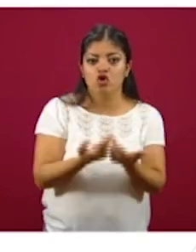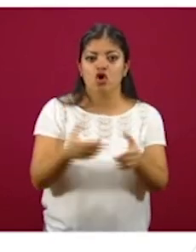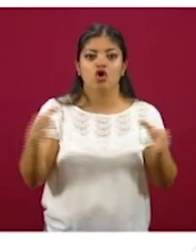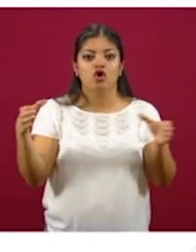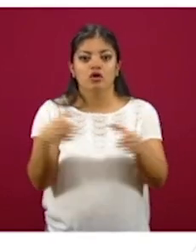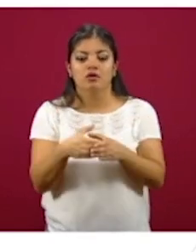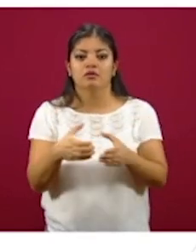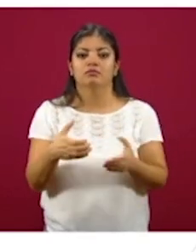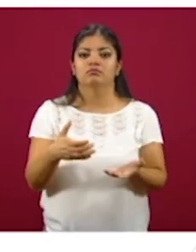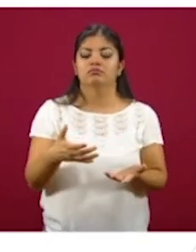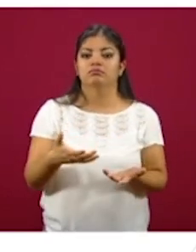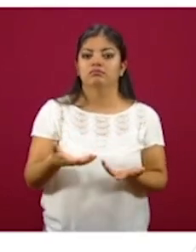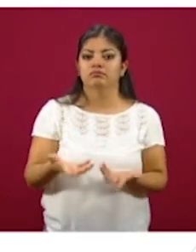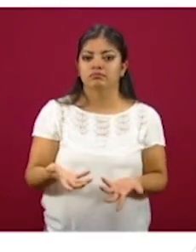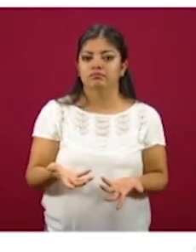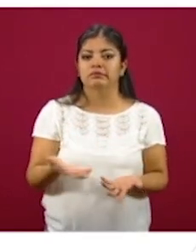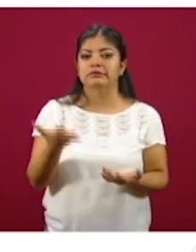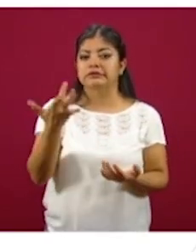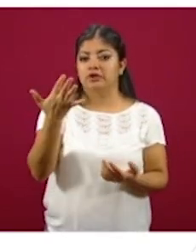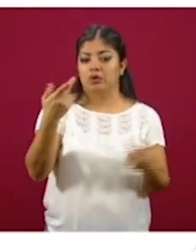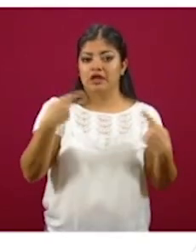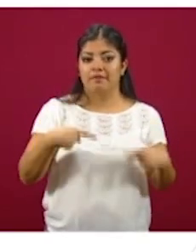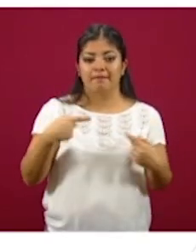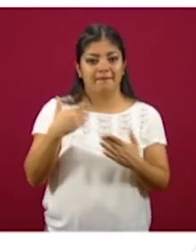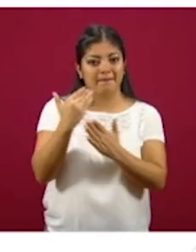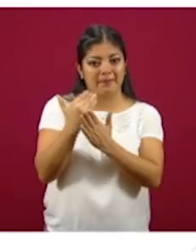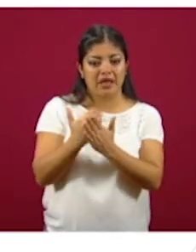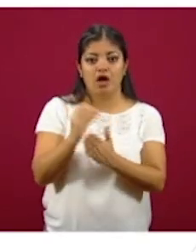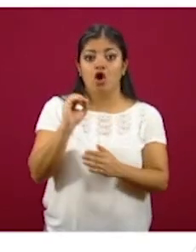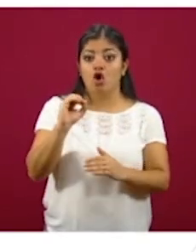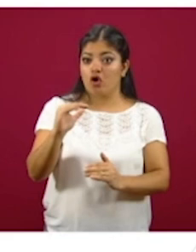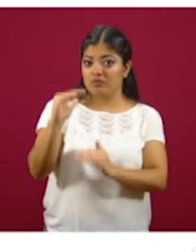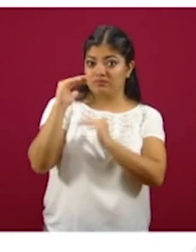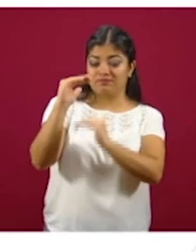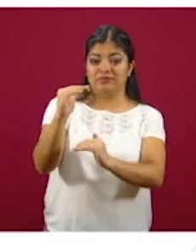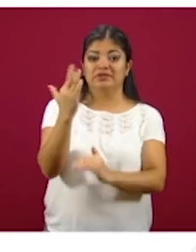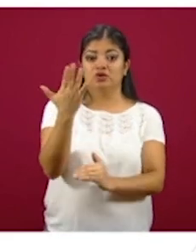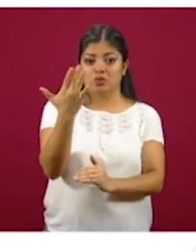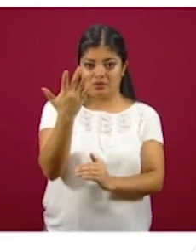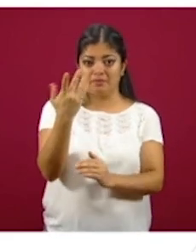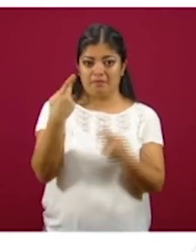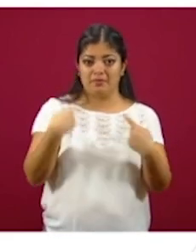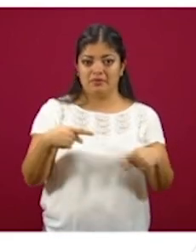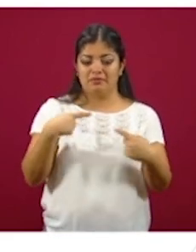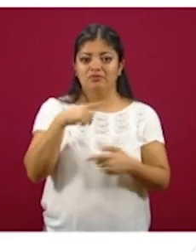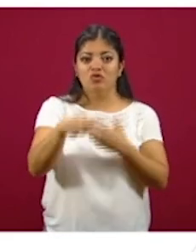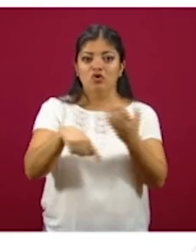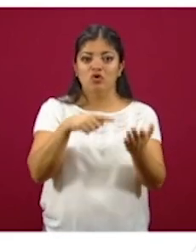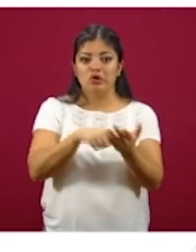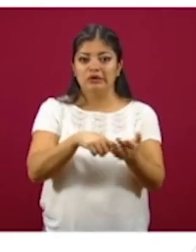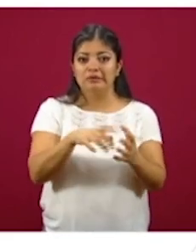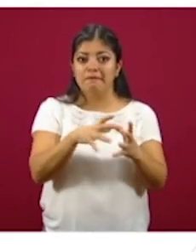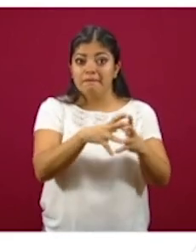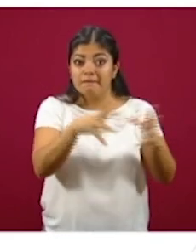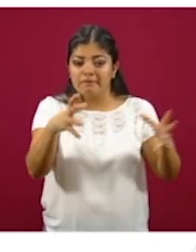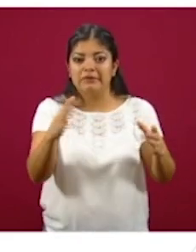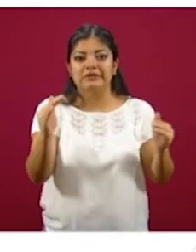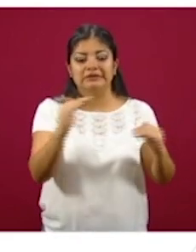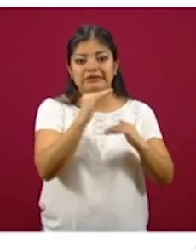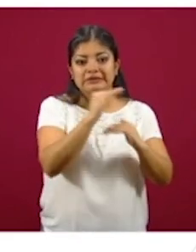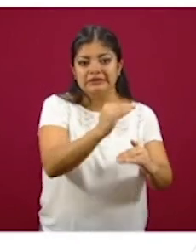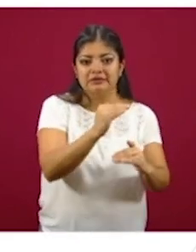de menos de cincuenta personas o de hasta cincuenta personas en los lugares donde tenemos más becarios,